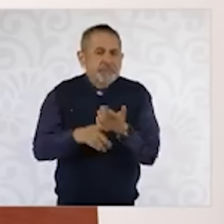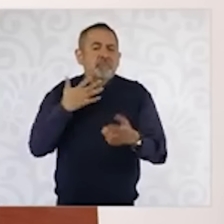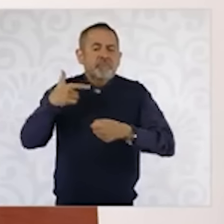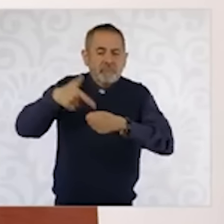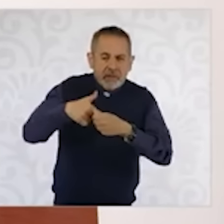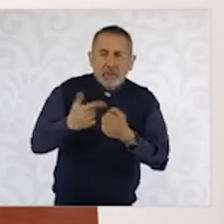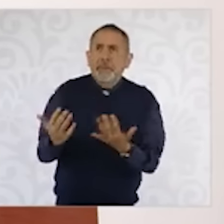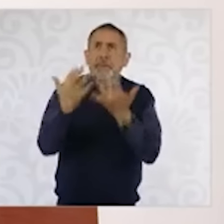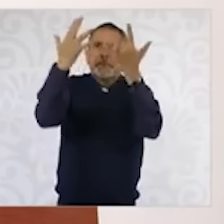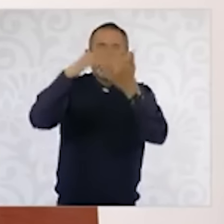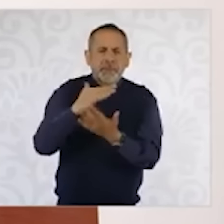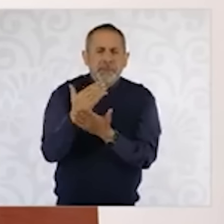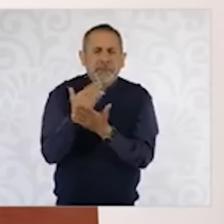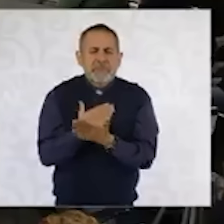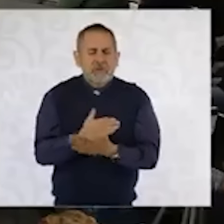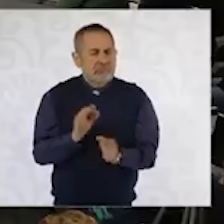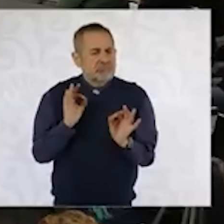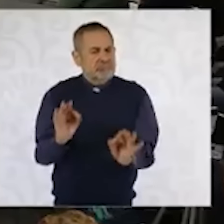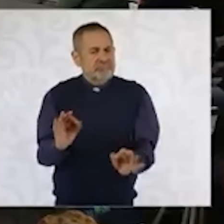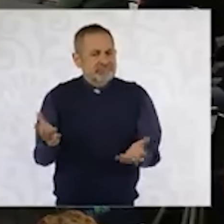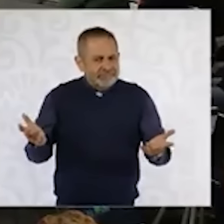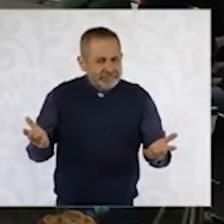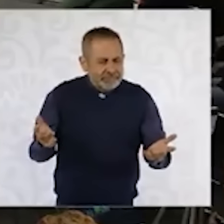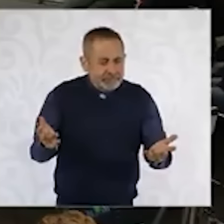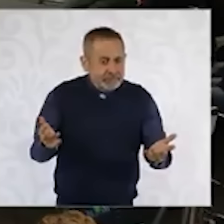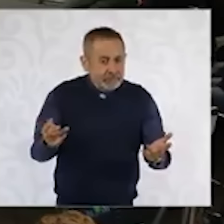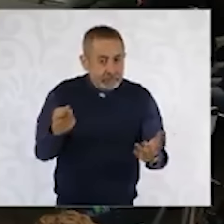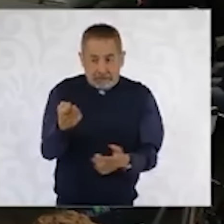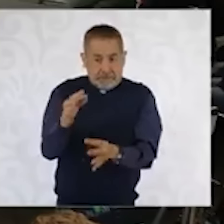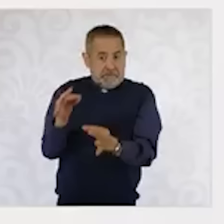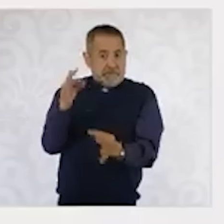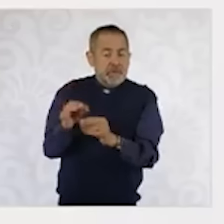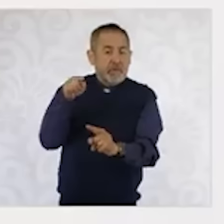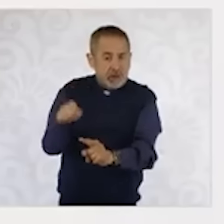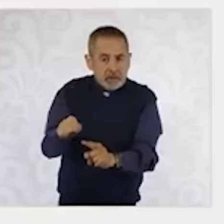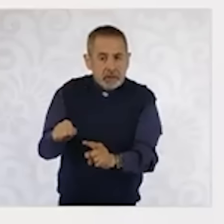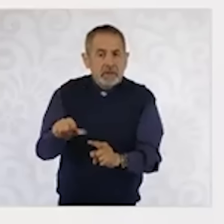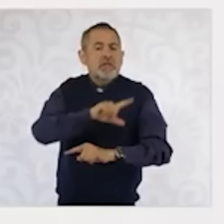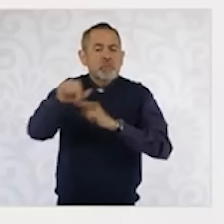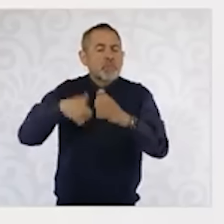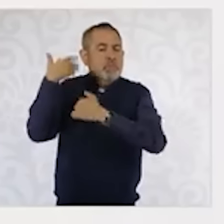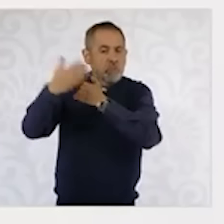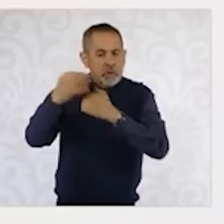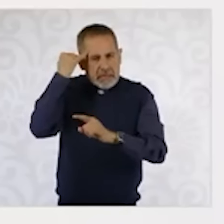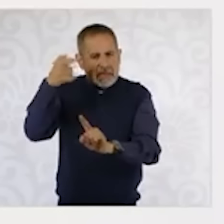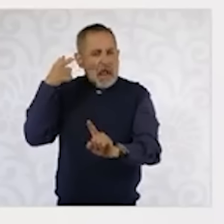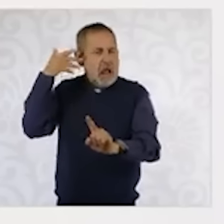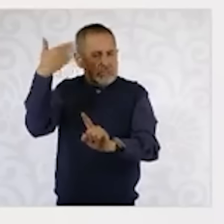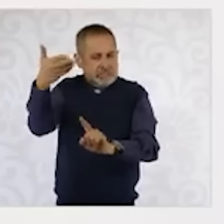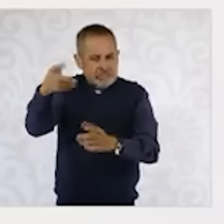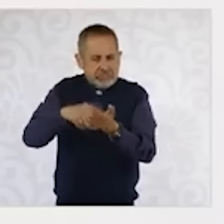provoca menos contaminación y ahí se queda y lo que sigue que es lo que hemos planteado nosotros